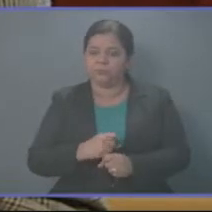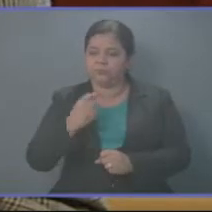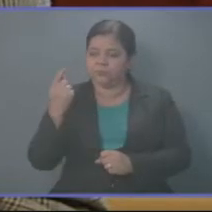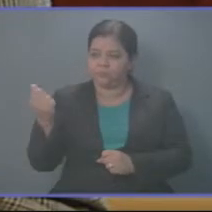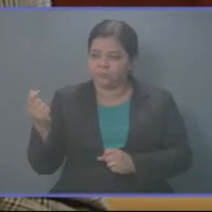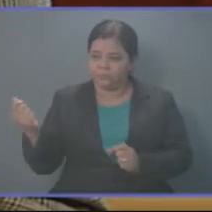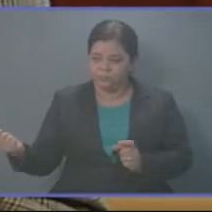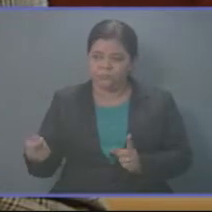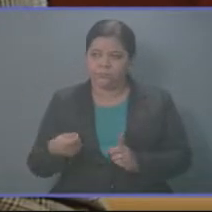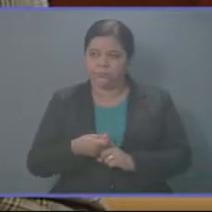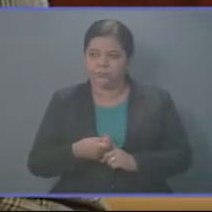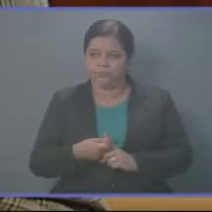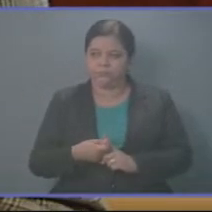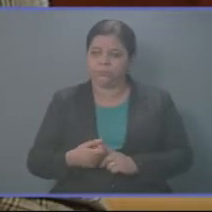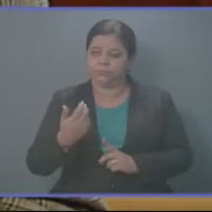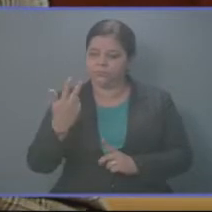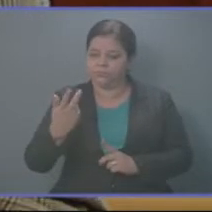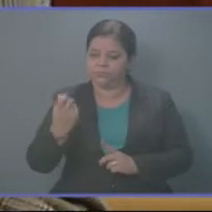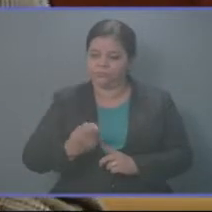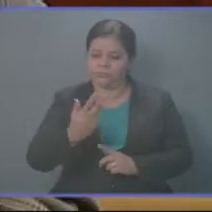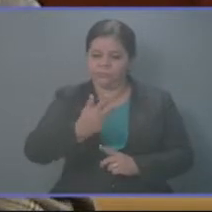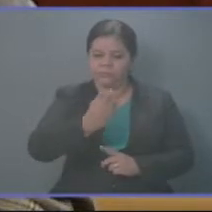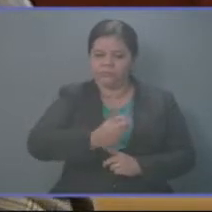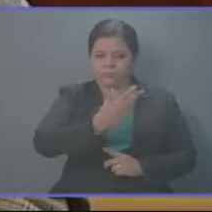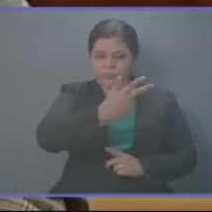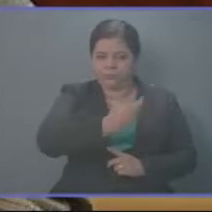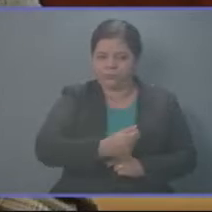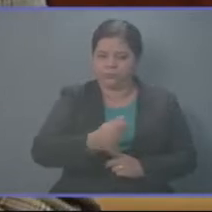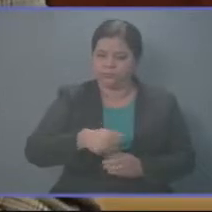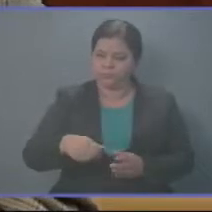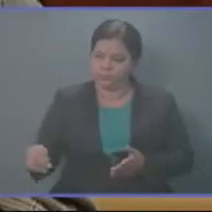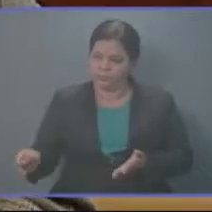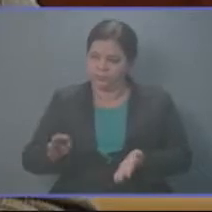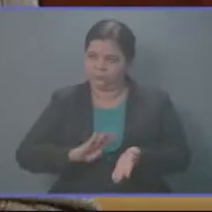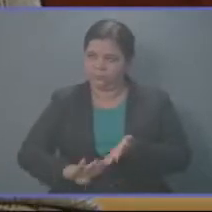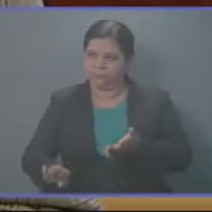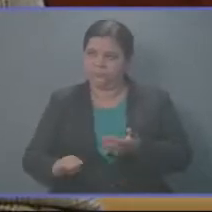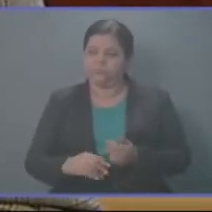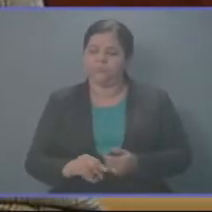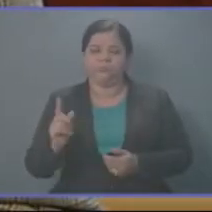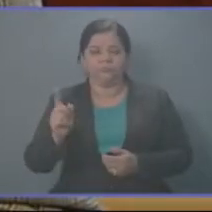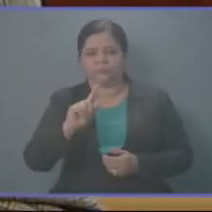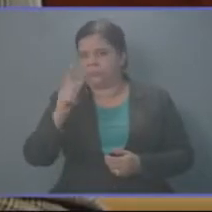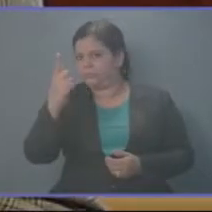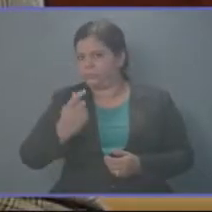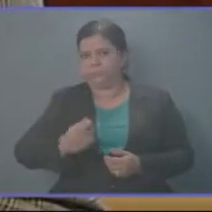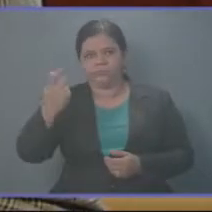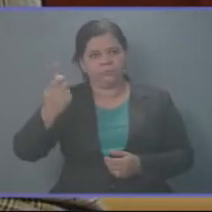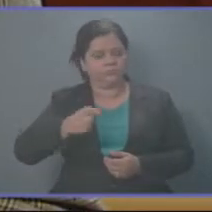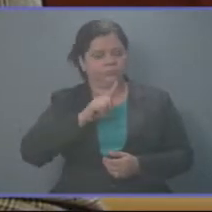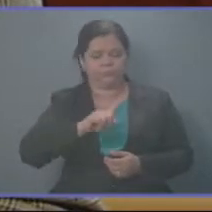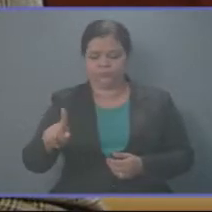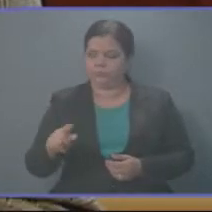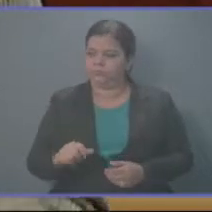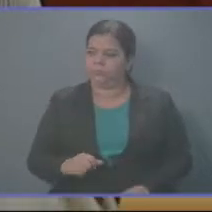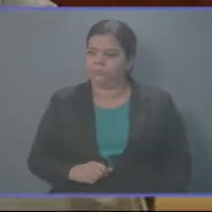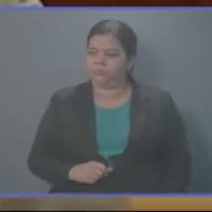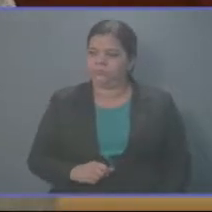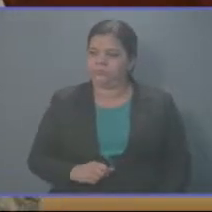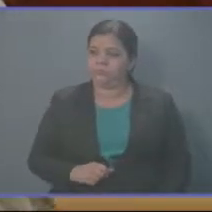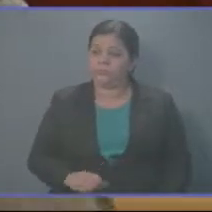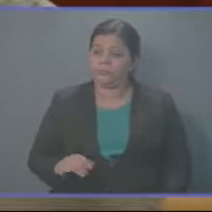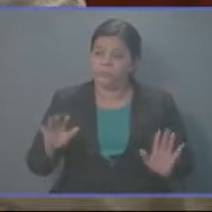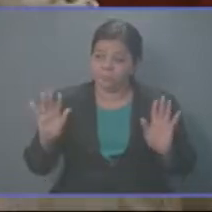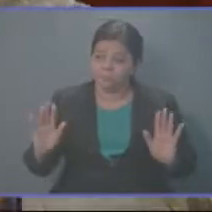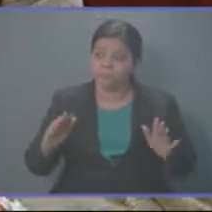que llega trimestralmente, no llega mensualmente. Lo pasa